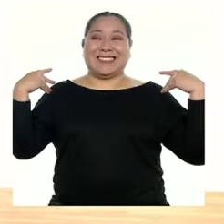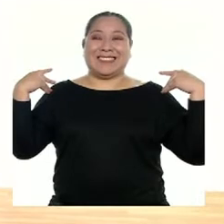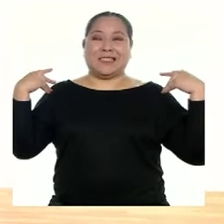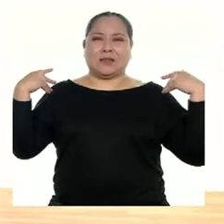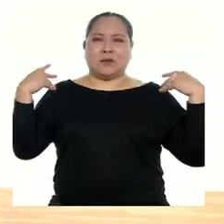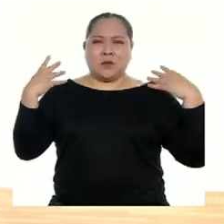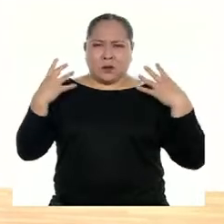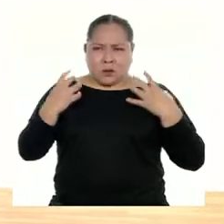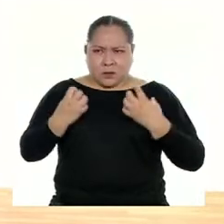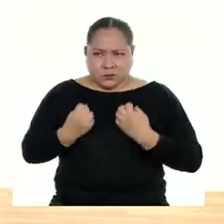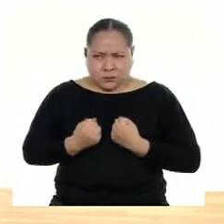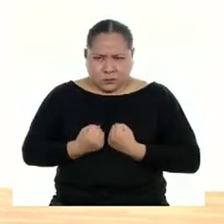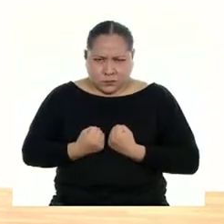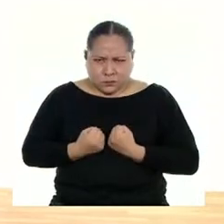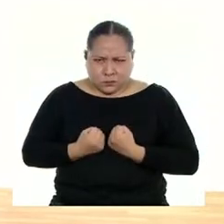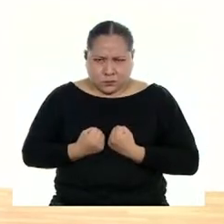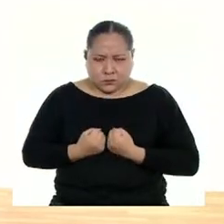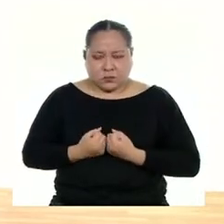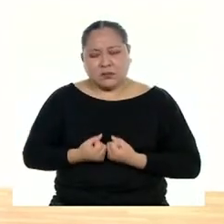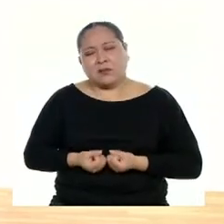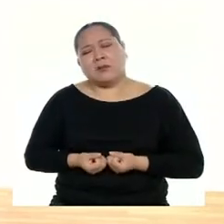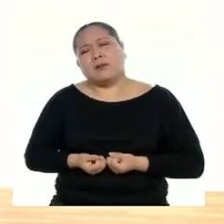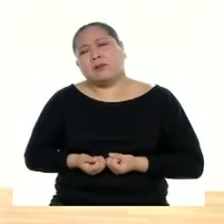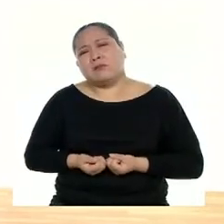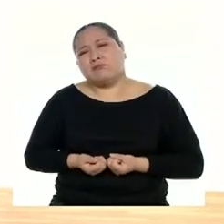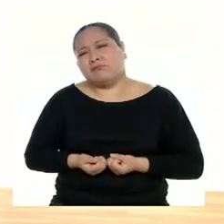molesto, desanimado.